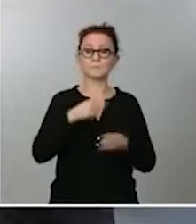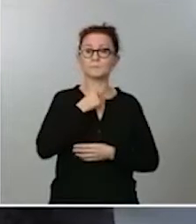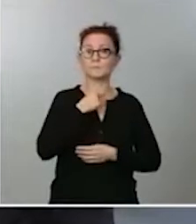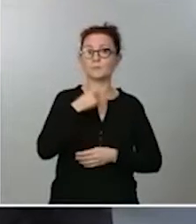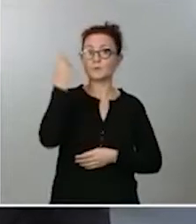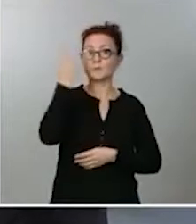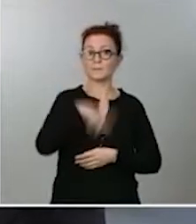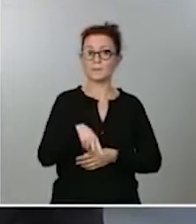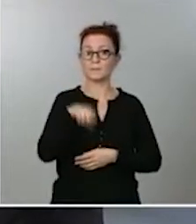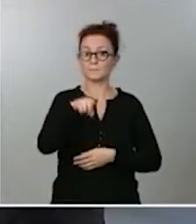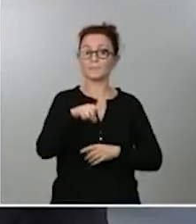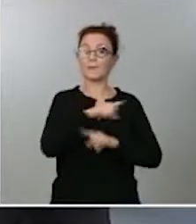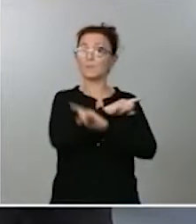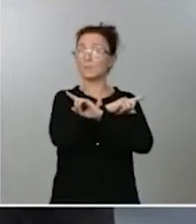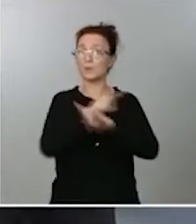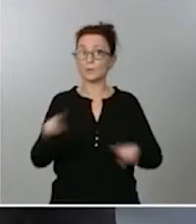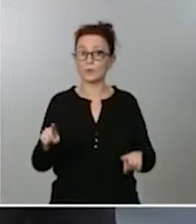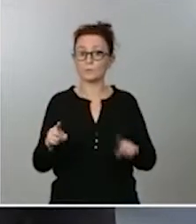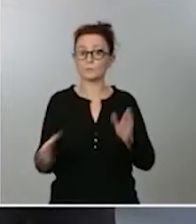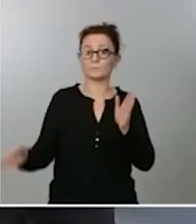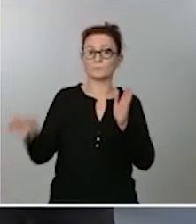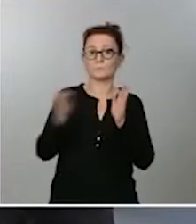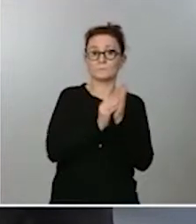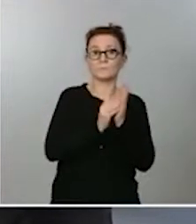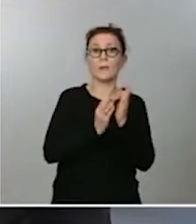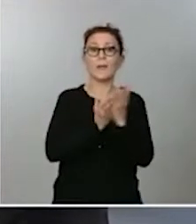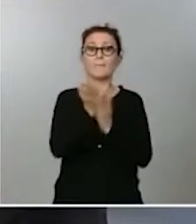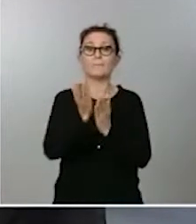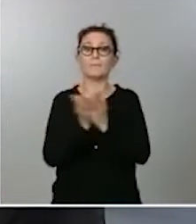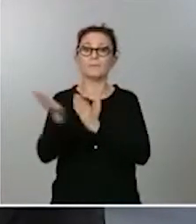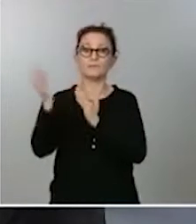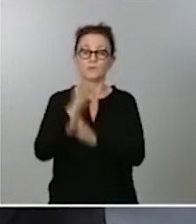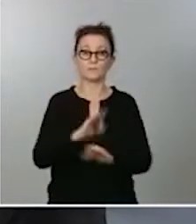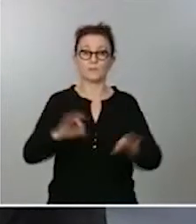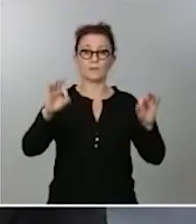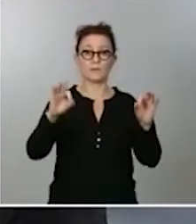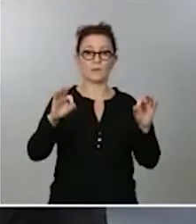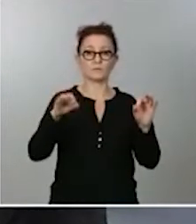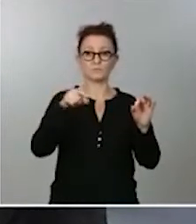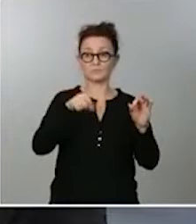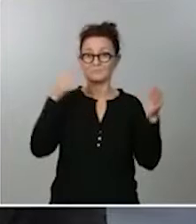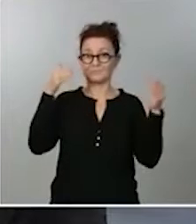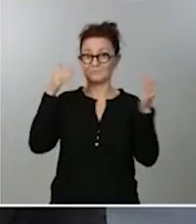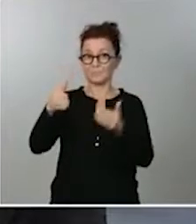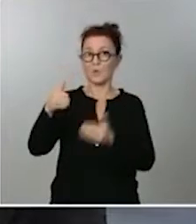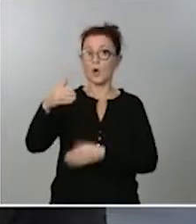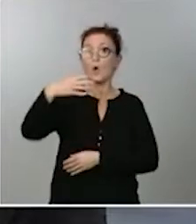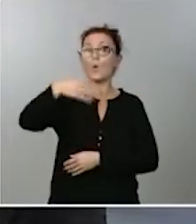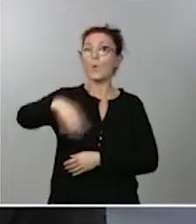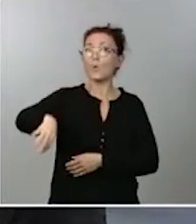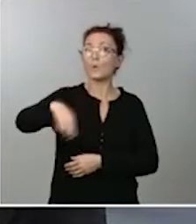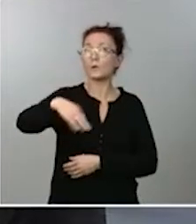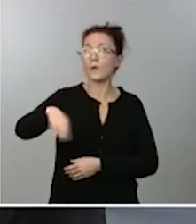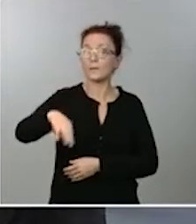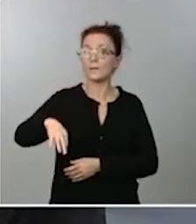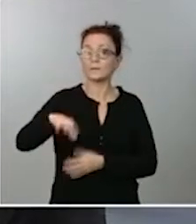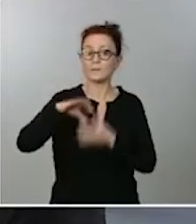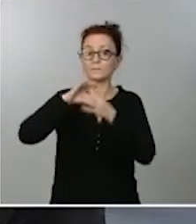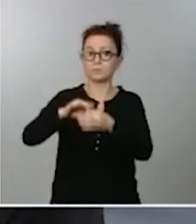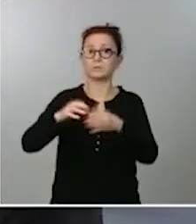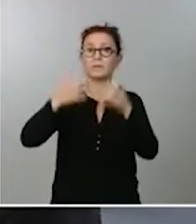se incluye a los medios especializados que están únicamente dirigidos a la propia industria del juego.